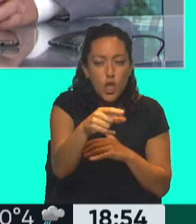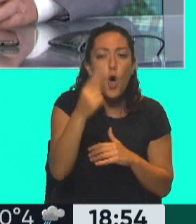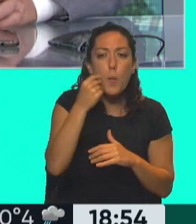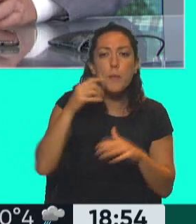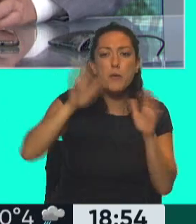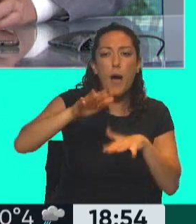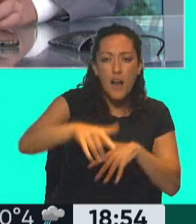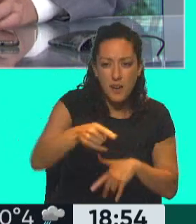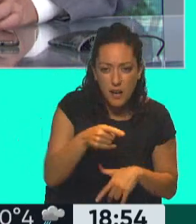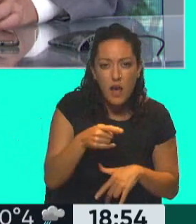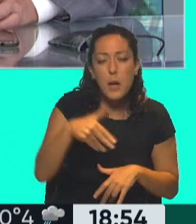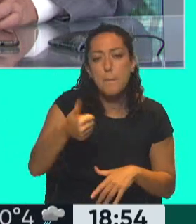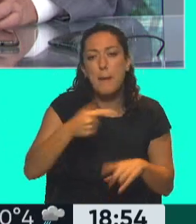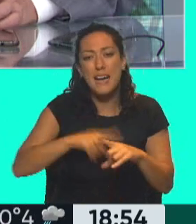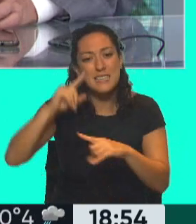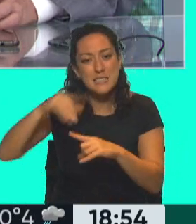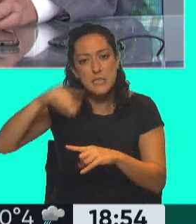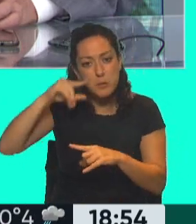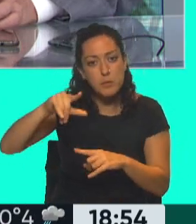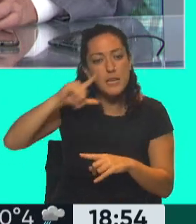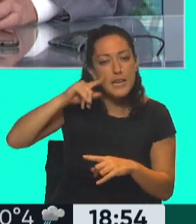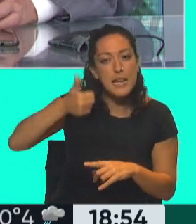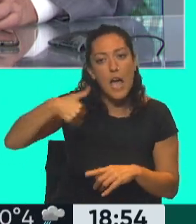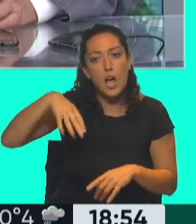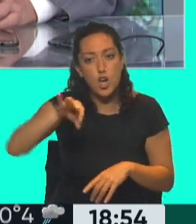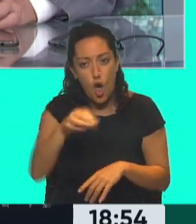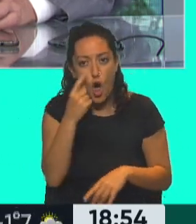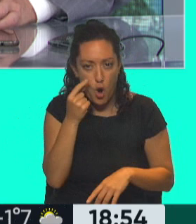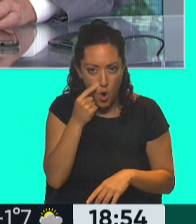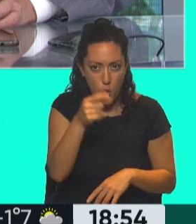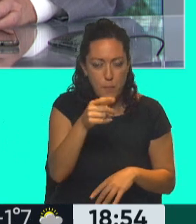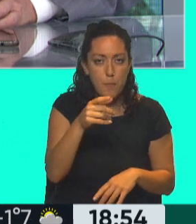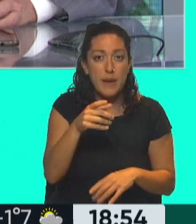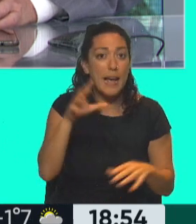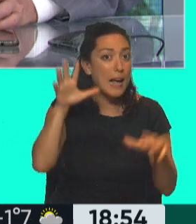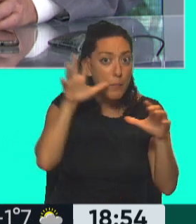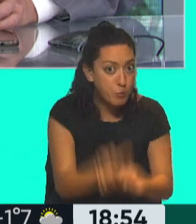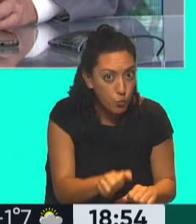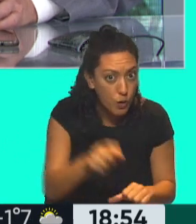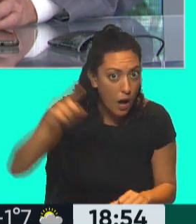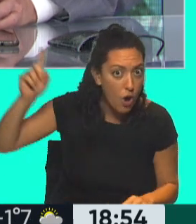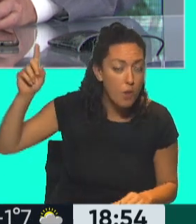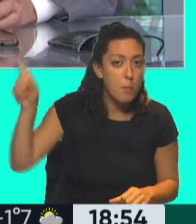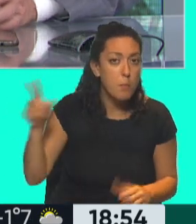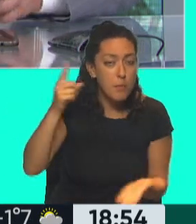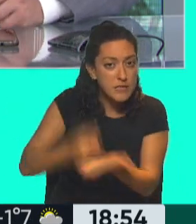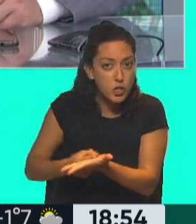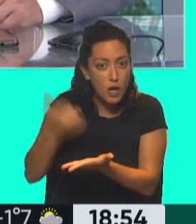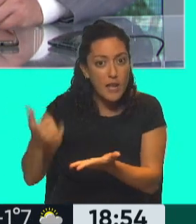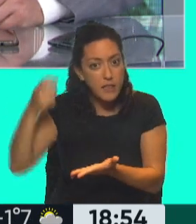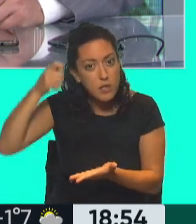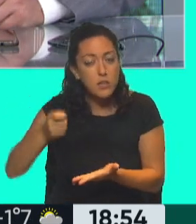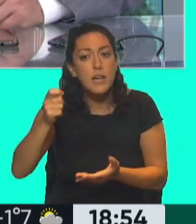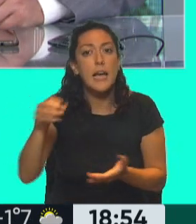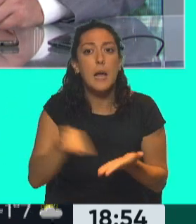cuyo nombre es Maximiliano Oettinger. Había sobre él una orden de captura. Un empleado de seguridad de Boca